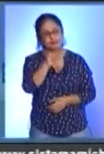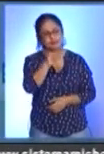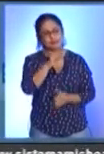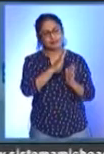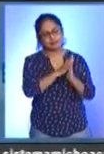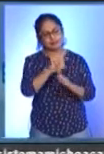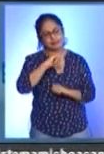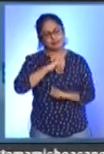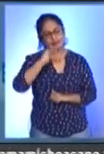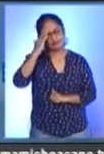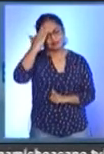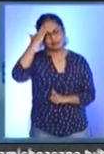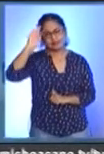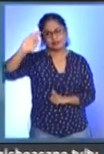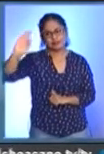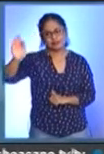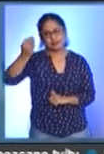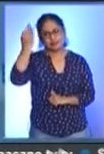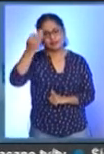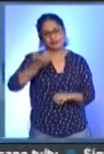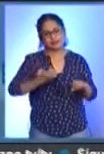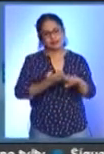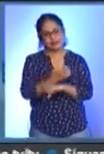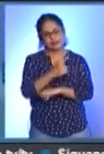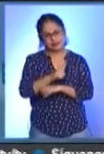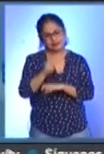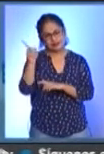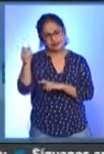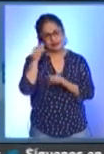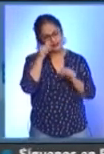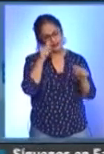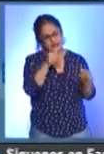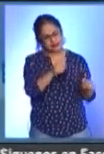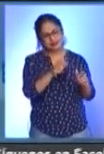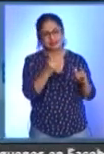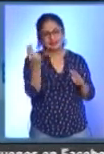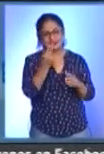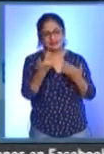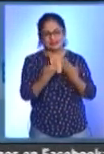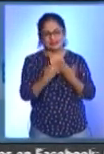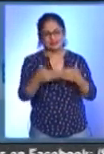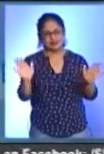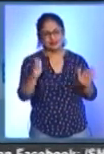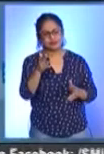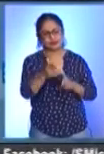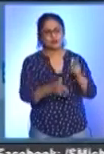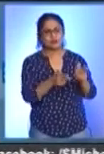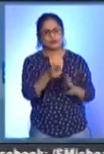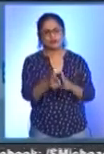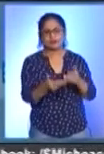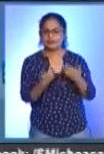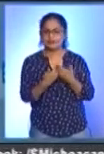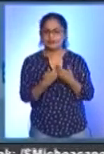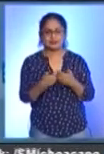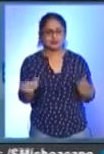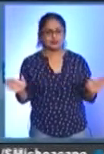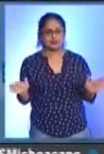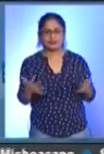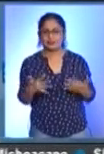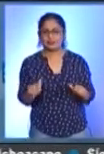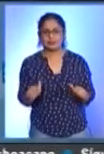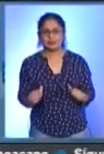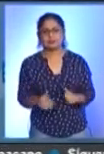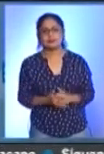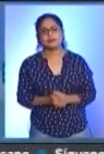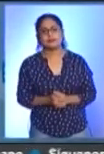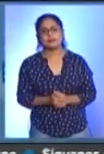autoridades federales y estatales para mantener la vía del ferrocarril libre de cualquier bloqueo.